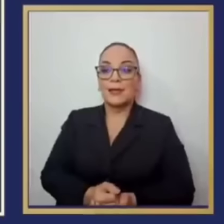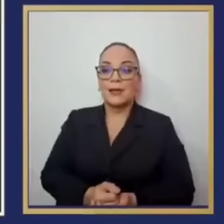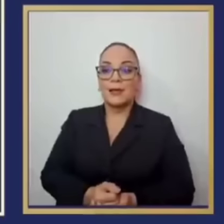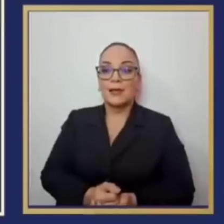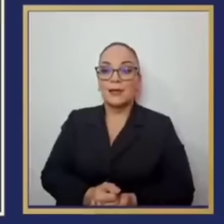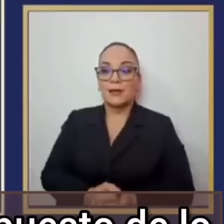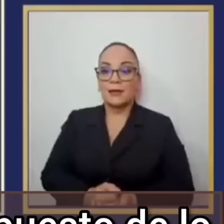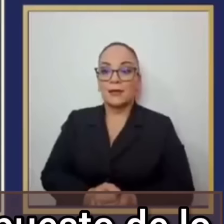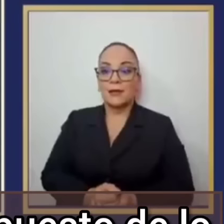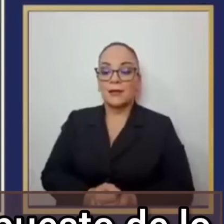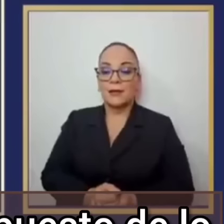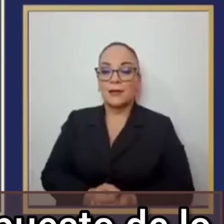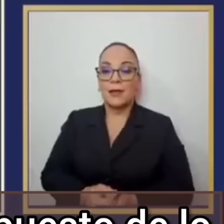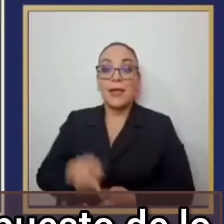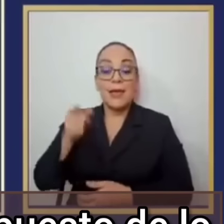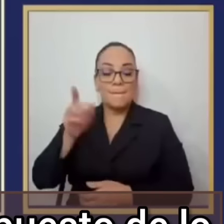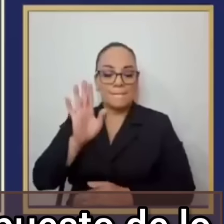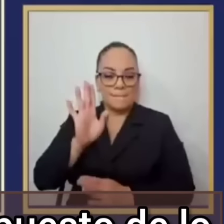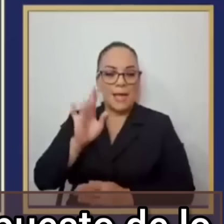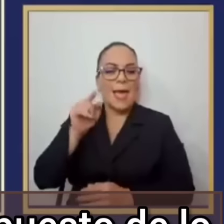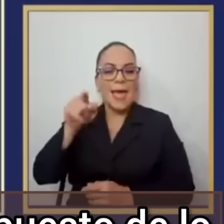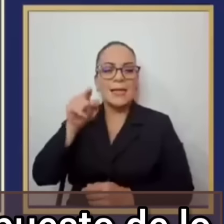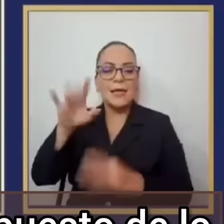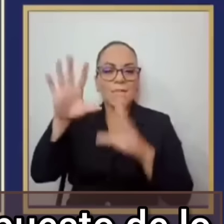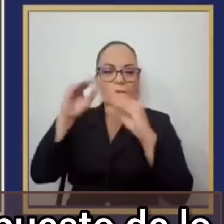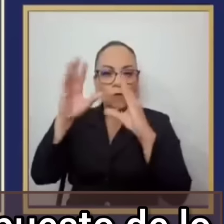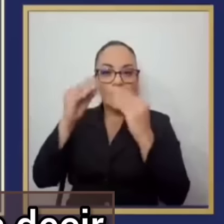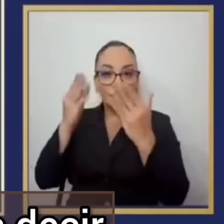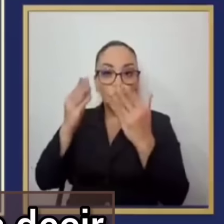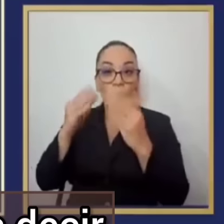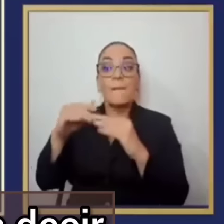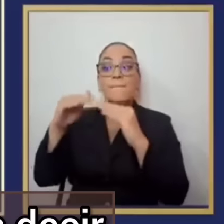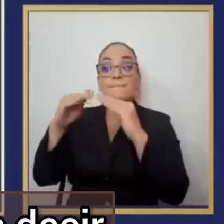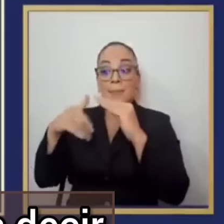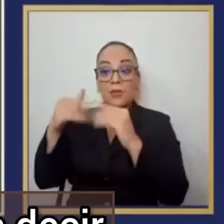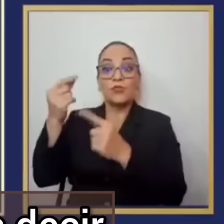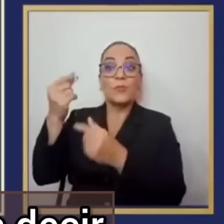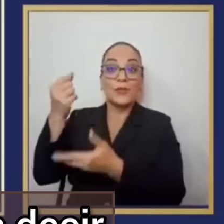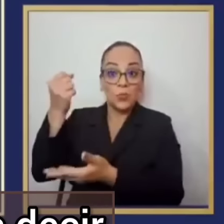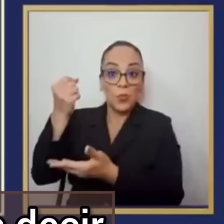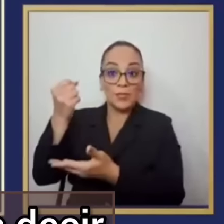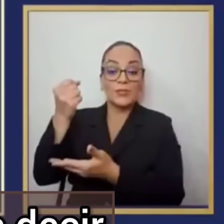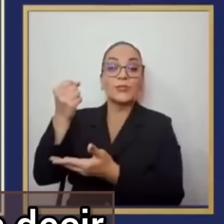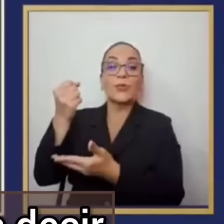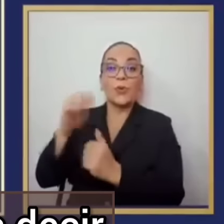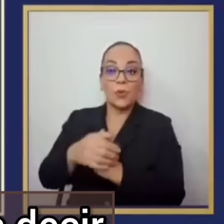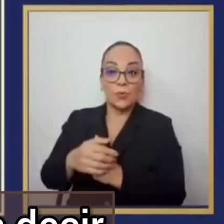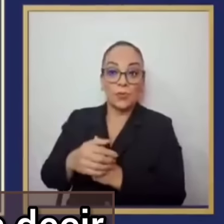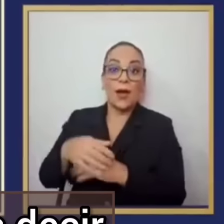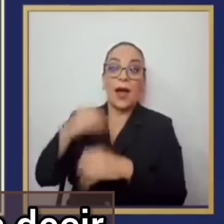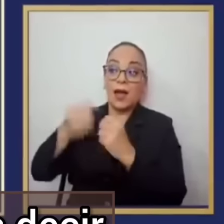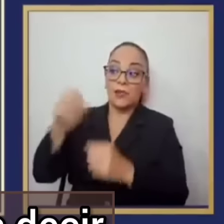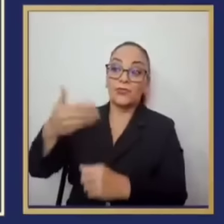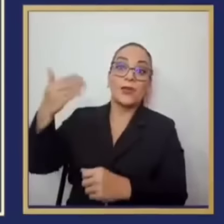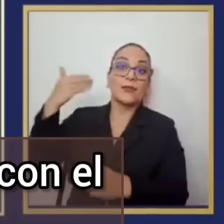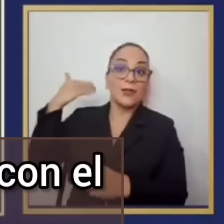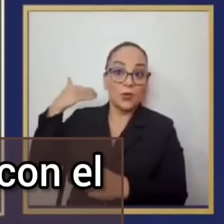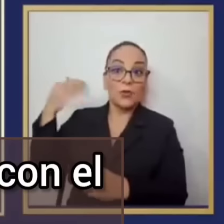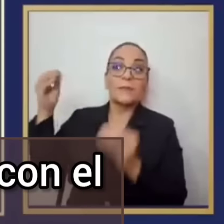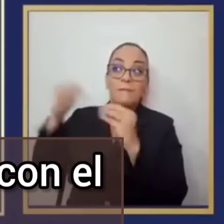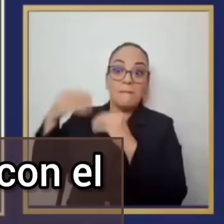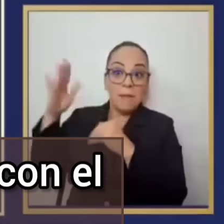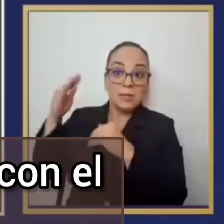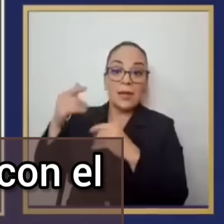dicho sea de paso, eso lo hemos conseguido con menos presupuesto de lo que había en los años precedentes. Es decir, si